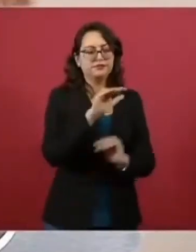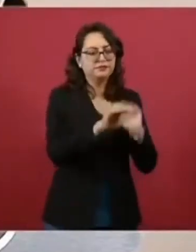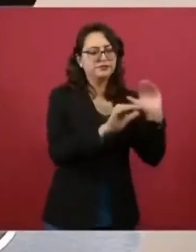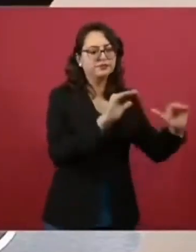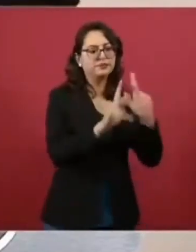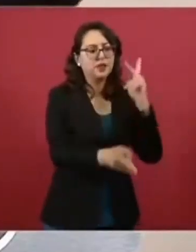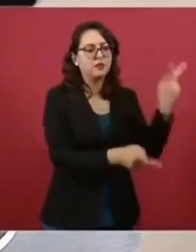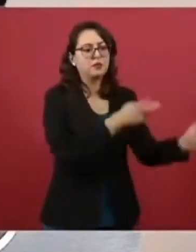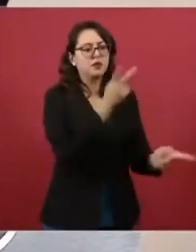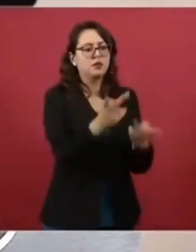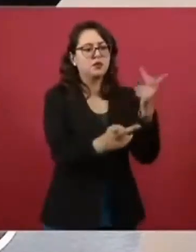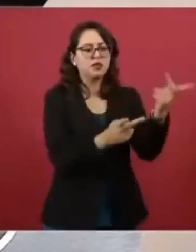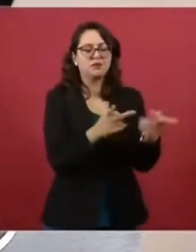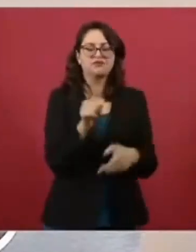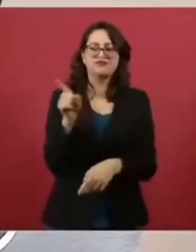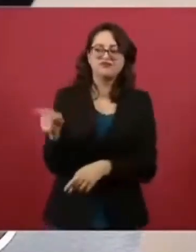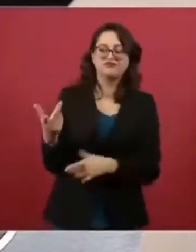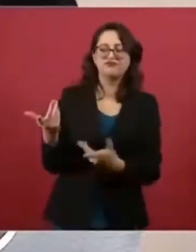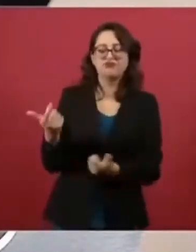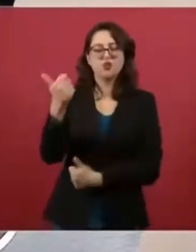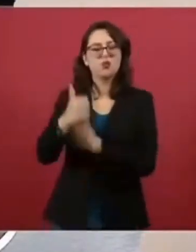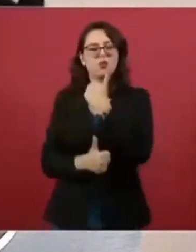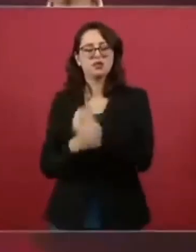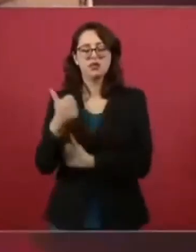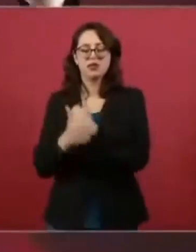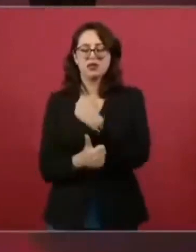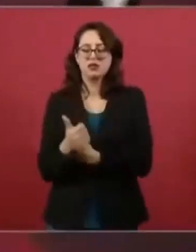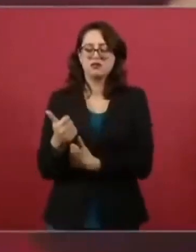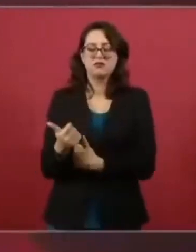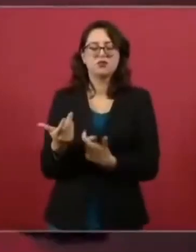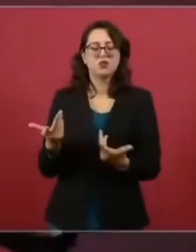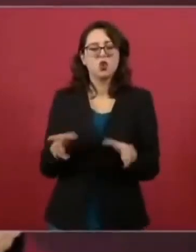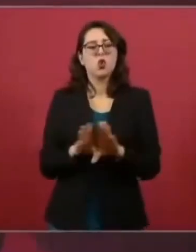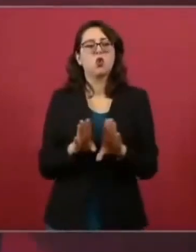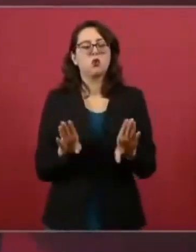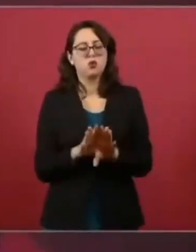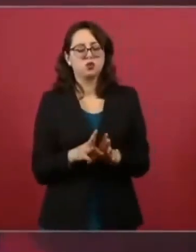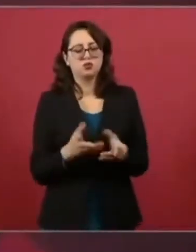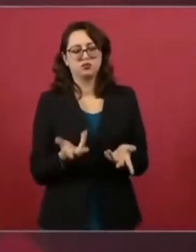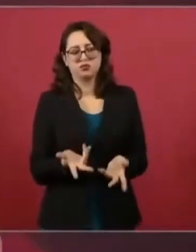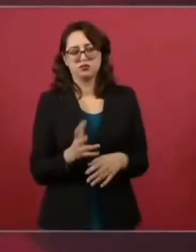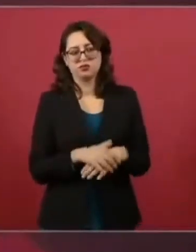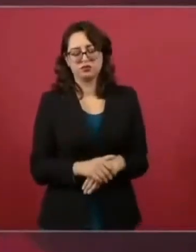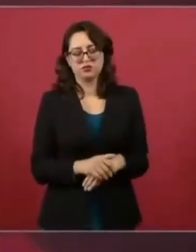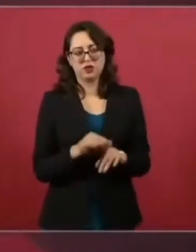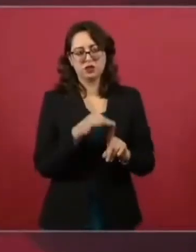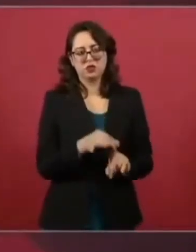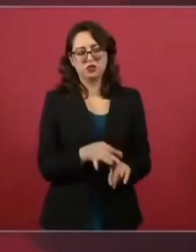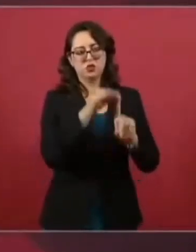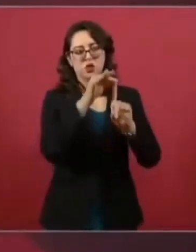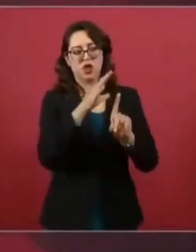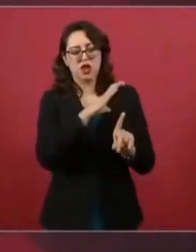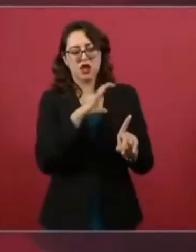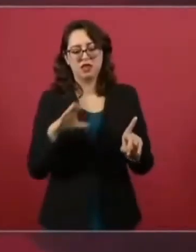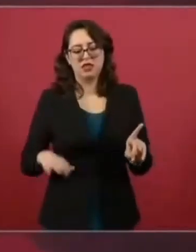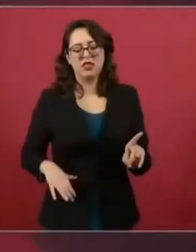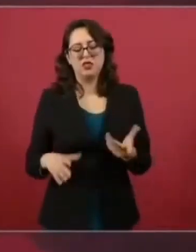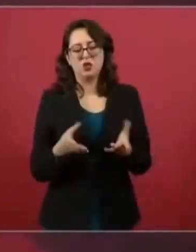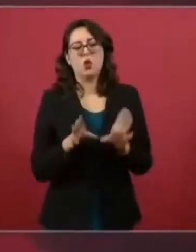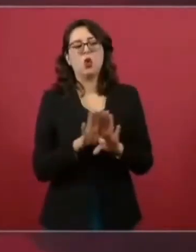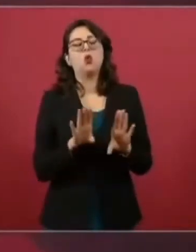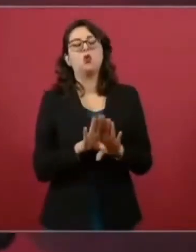Esta consulta se llevó a cabo hace como un mes. Les consta a ustedes que yo les